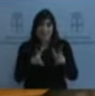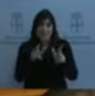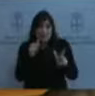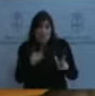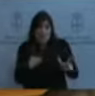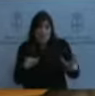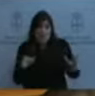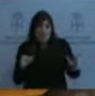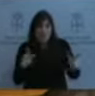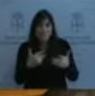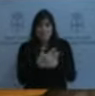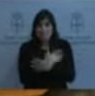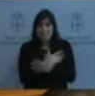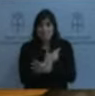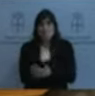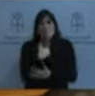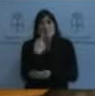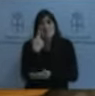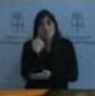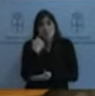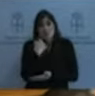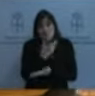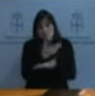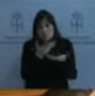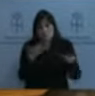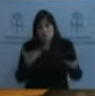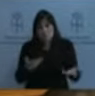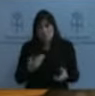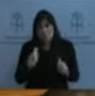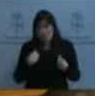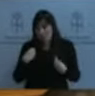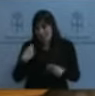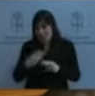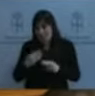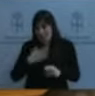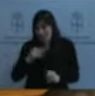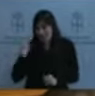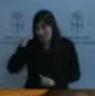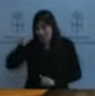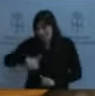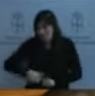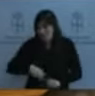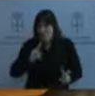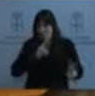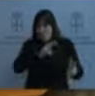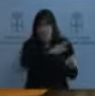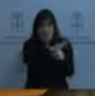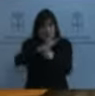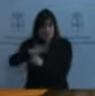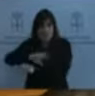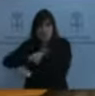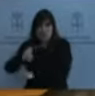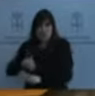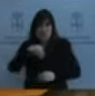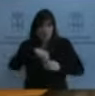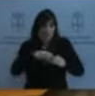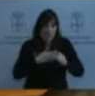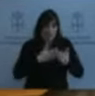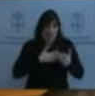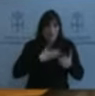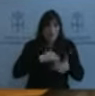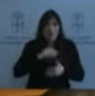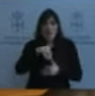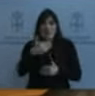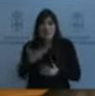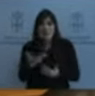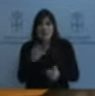a lo largo de mi vida política a ver en distintos ámbitos, dentro del partido o fuera de él, a quienes salen y hablen siempre en nombre de